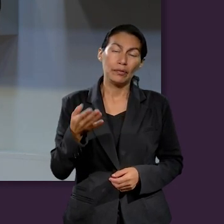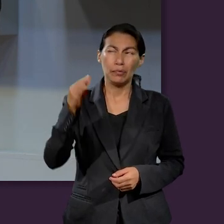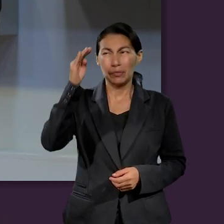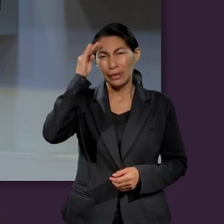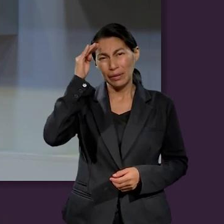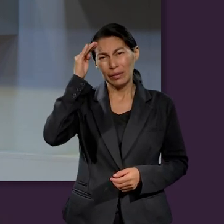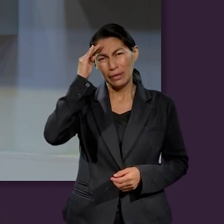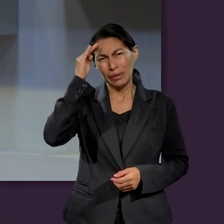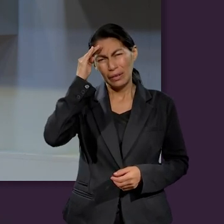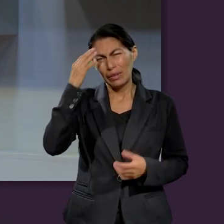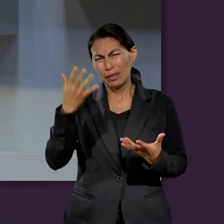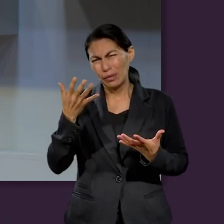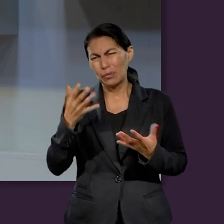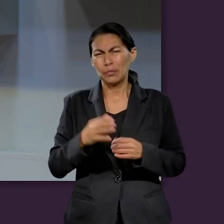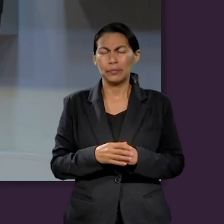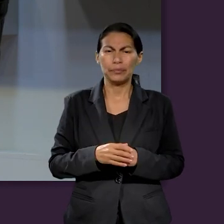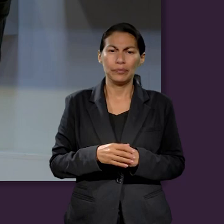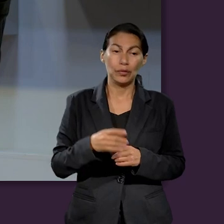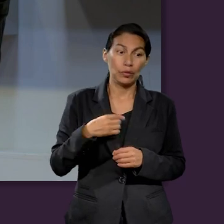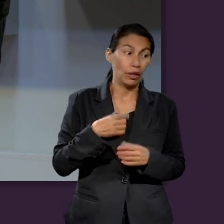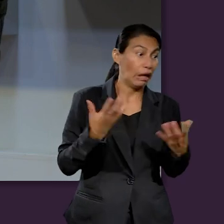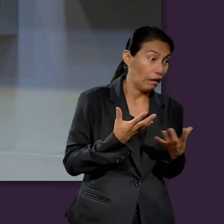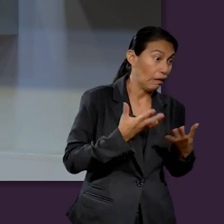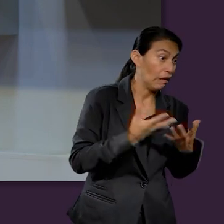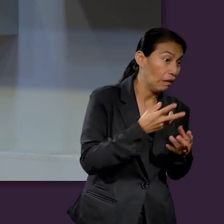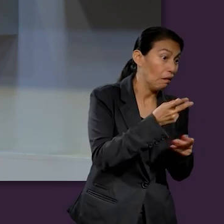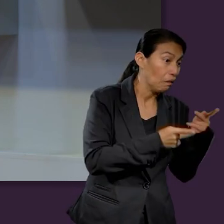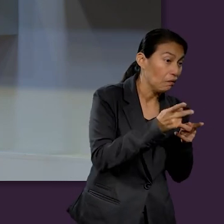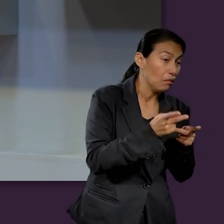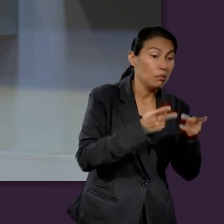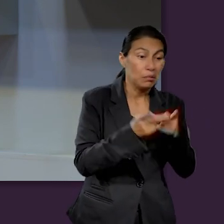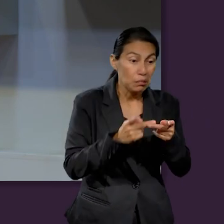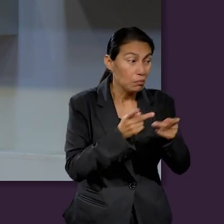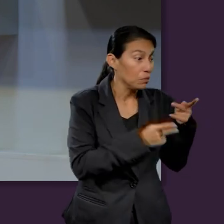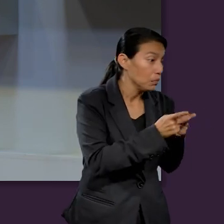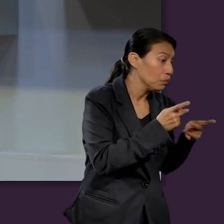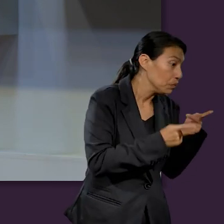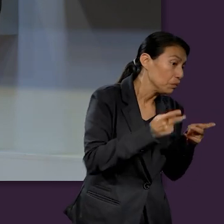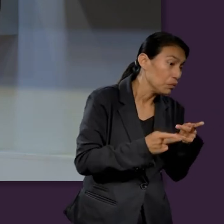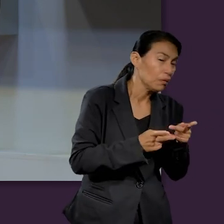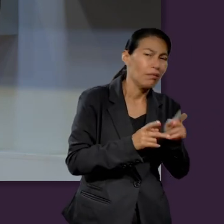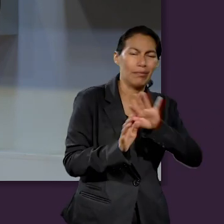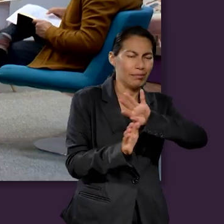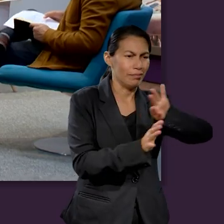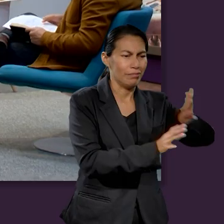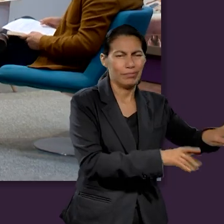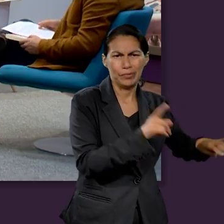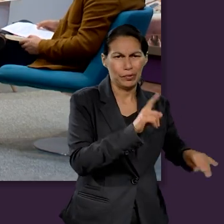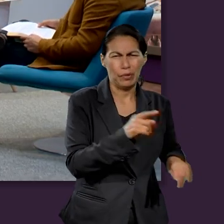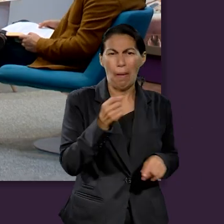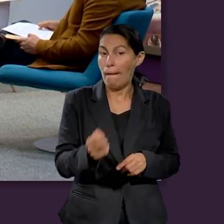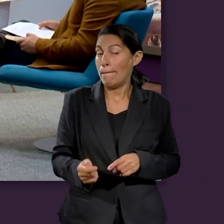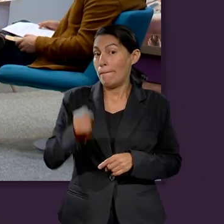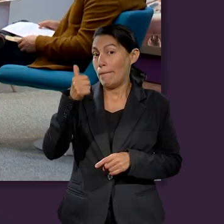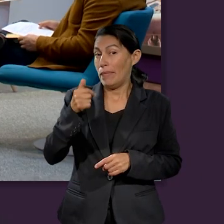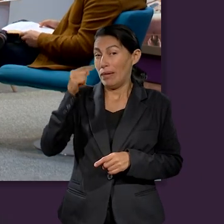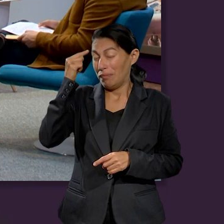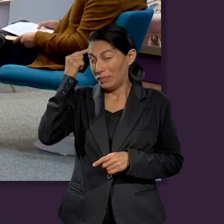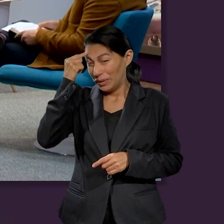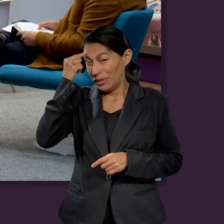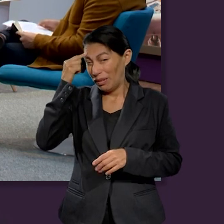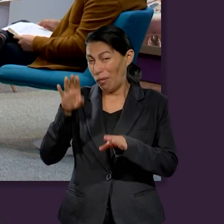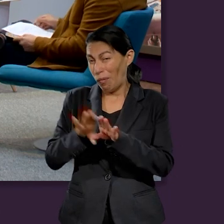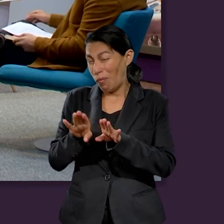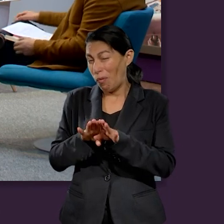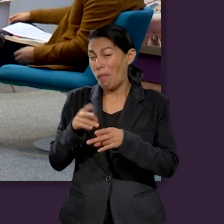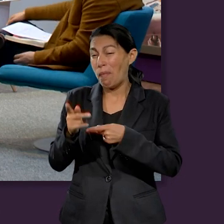ser reflexivos, ¿no? Proactivos, ¿no? Pensar antes de actuar, hacer un análisis. Si ya estás en una deuda, pues